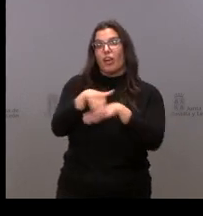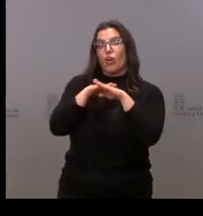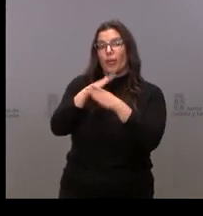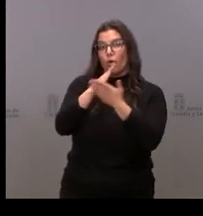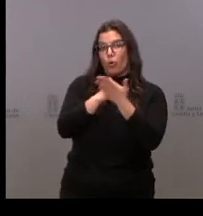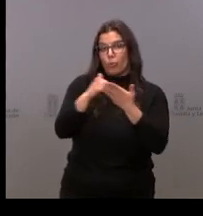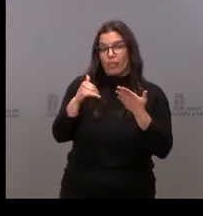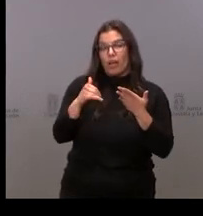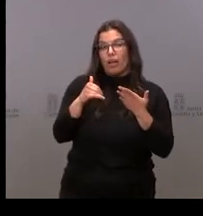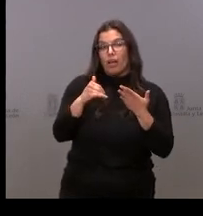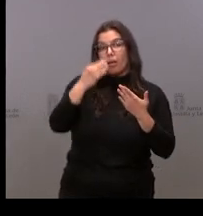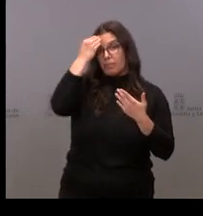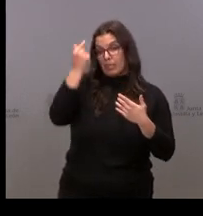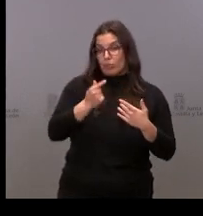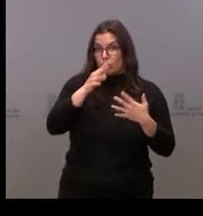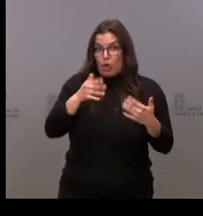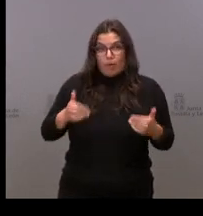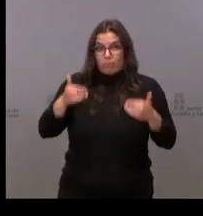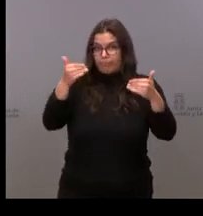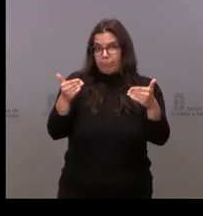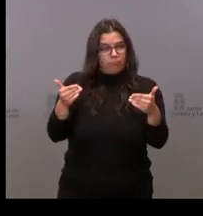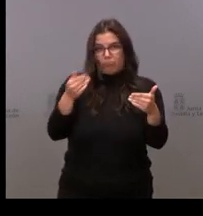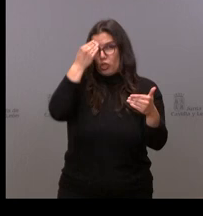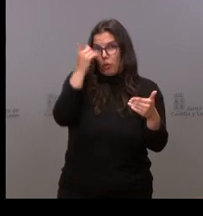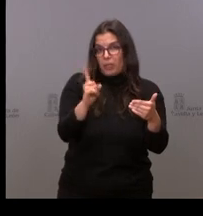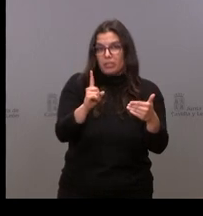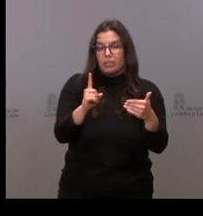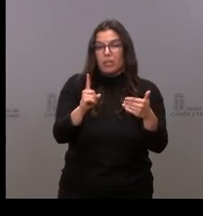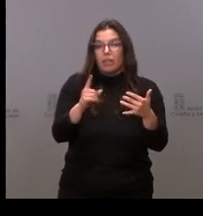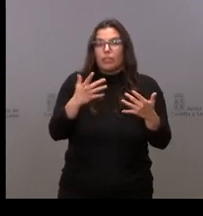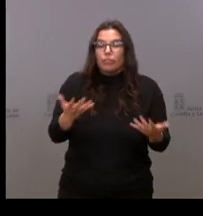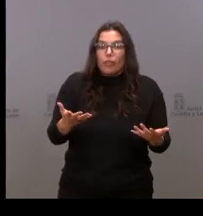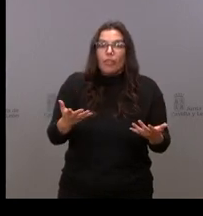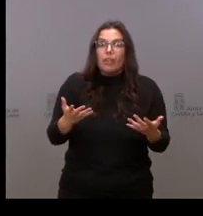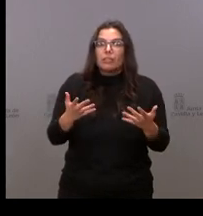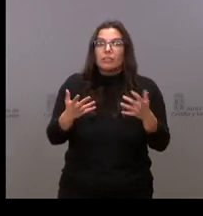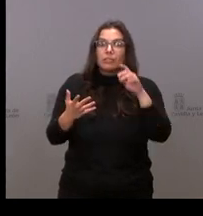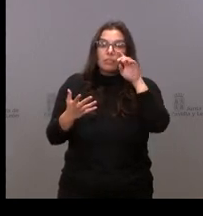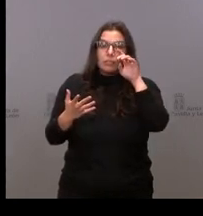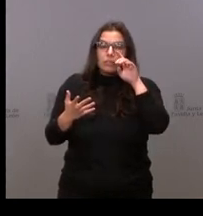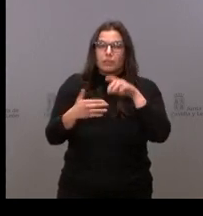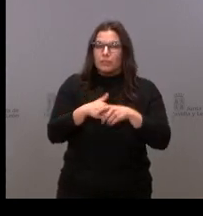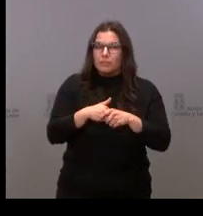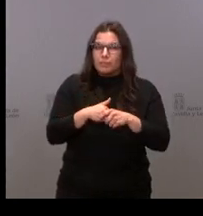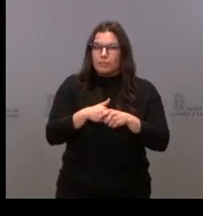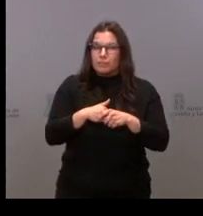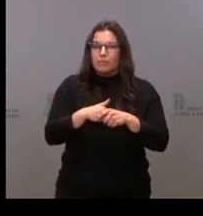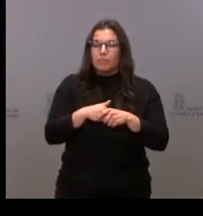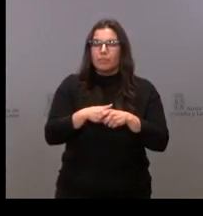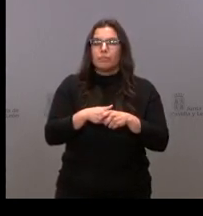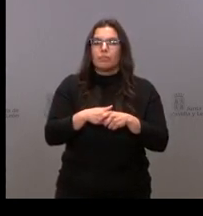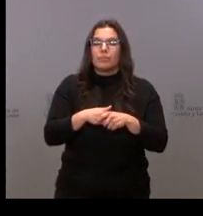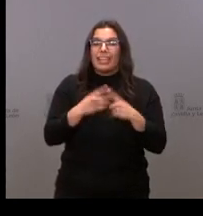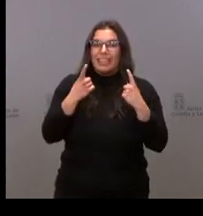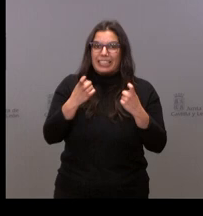una prórroga de los actuales presupuestos, entiendo que porque no tendrían caje con la llegada de los fondos europeos, si esto significa necesariamente